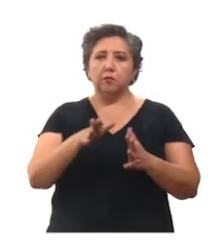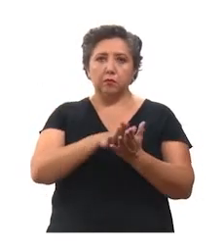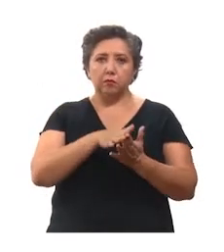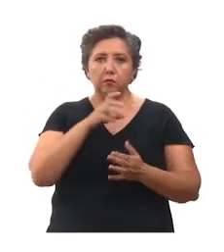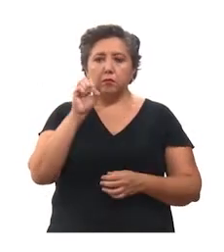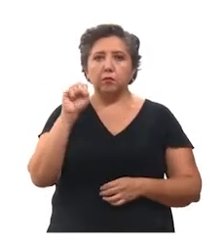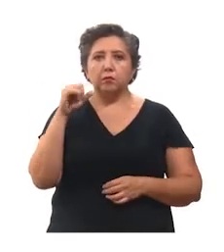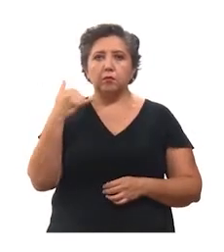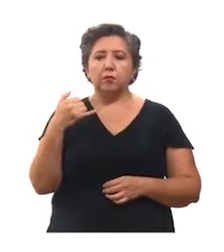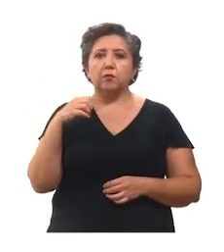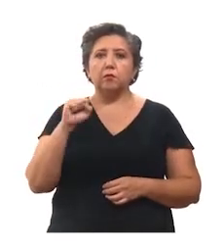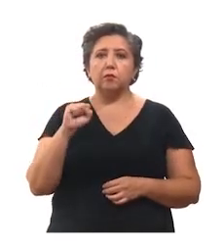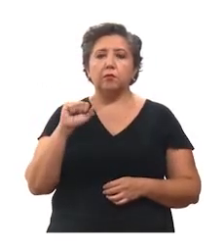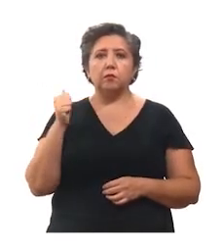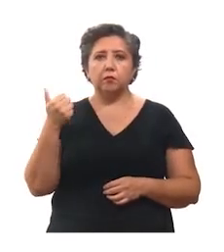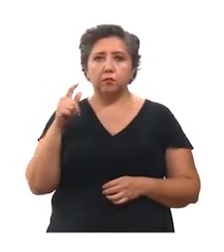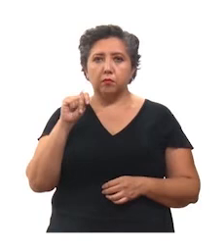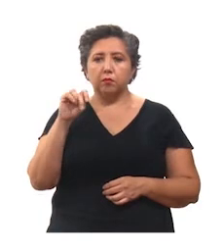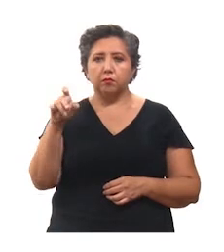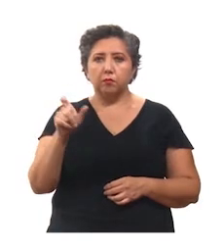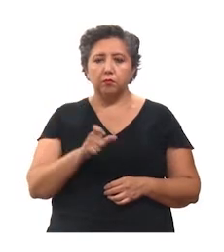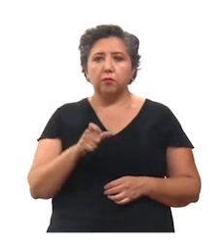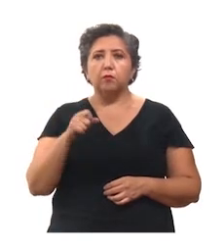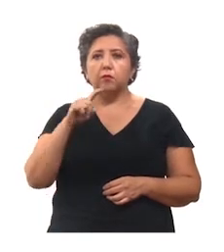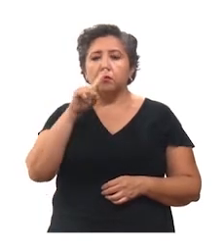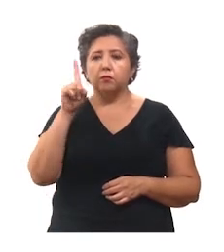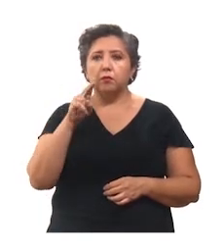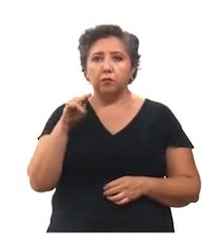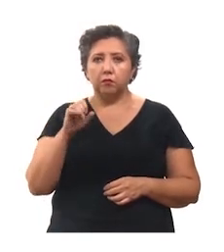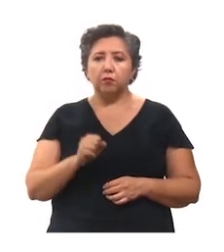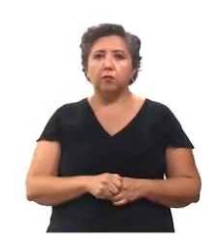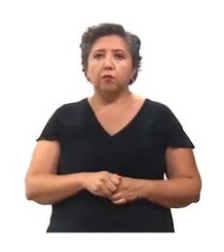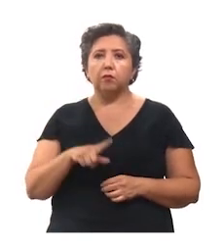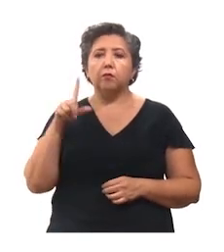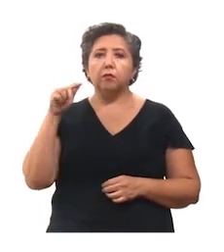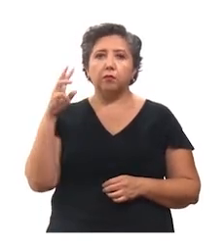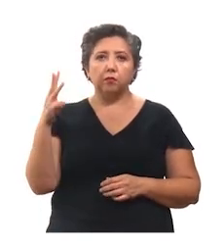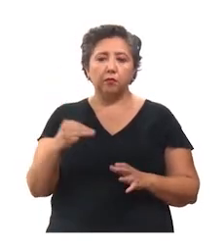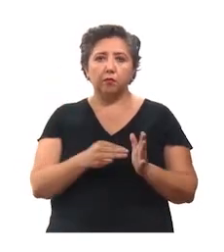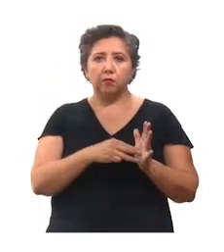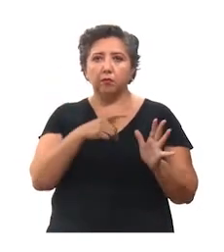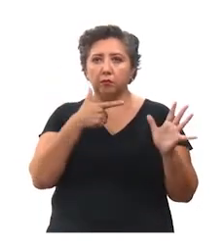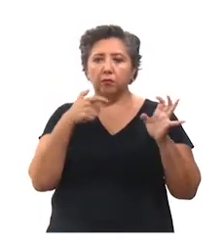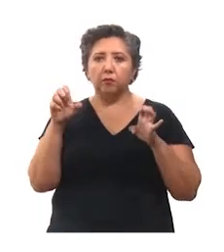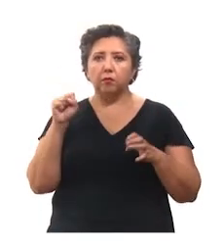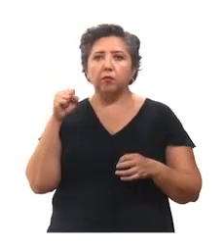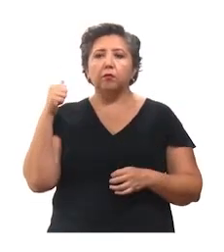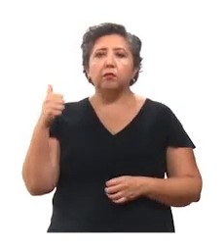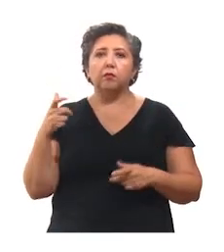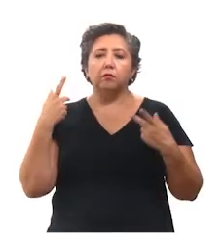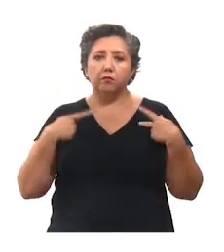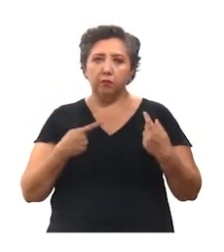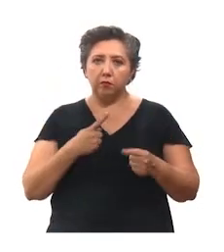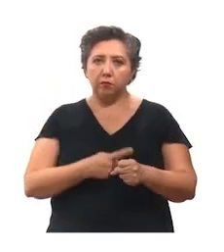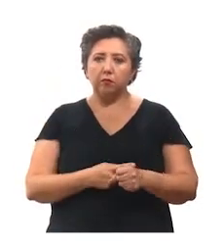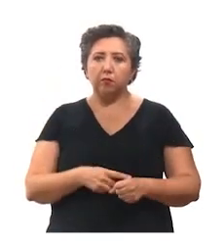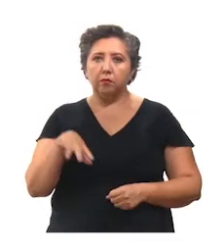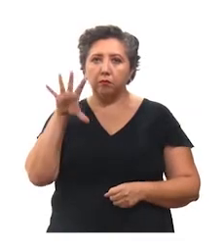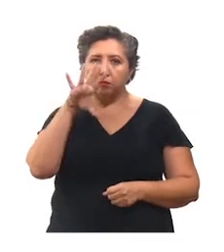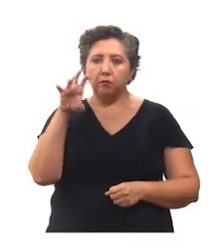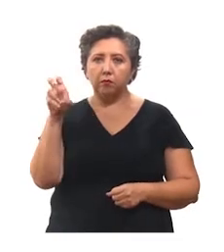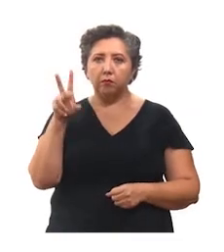Seye, Teco, Tecash, Tequit y Tzucacap. De los 73.766 casos positivos,